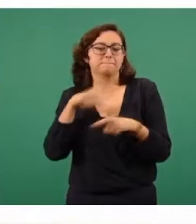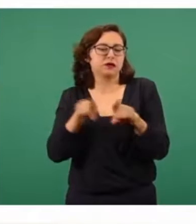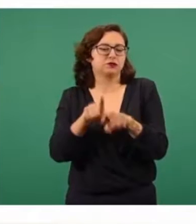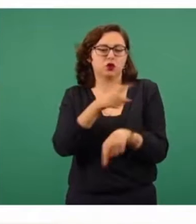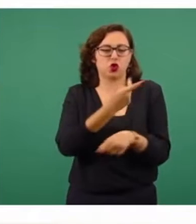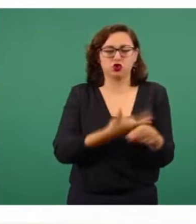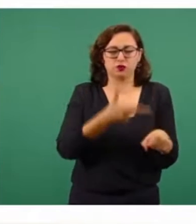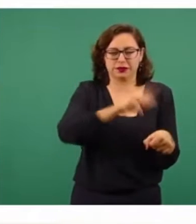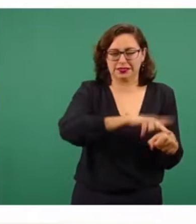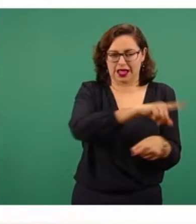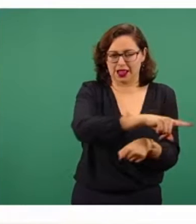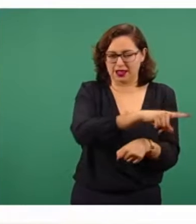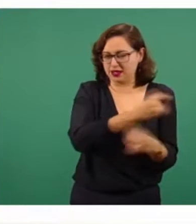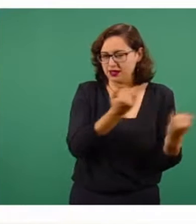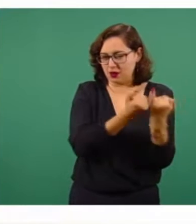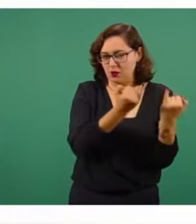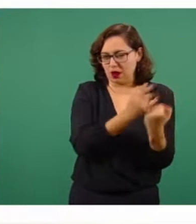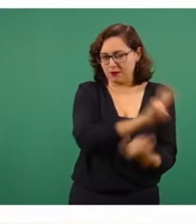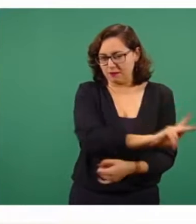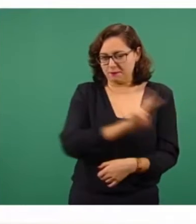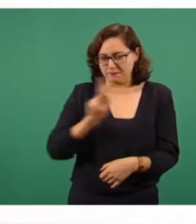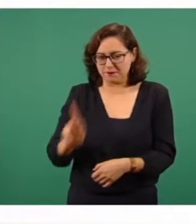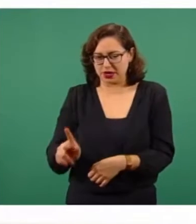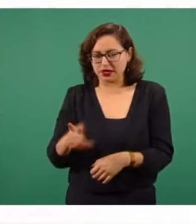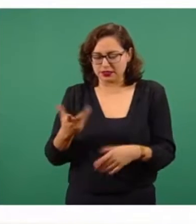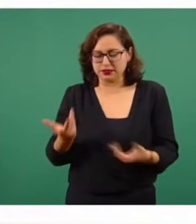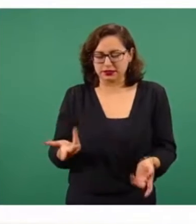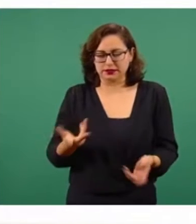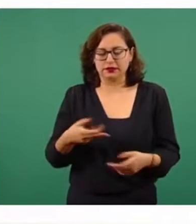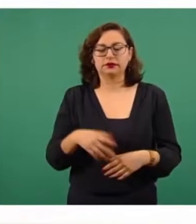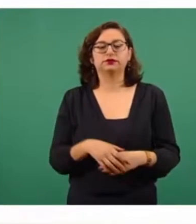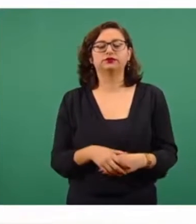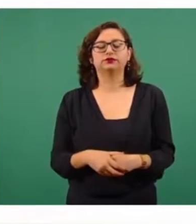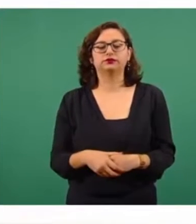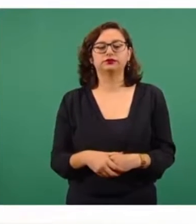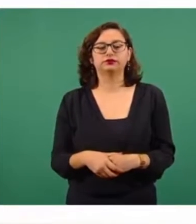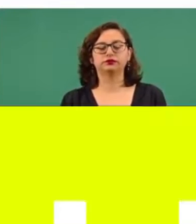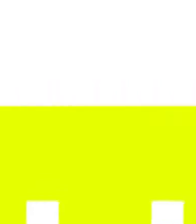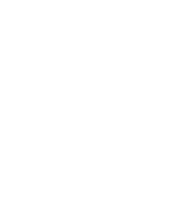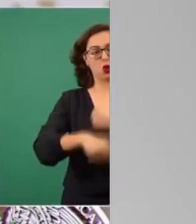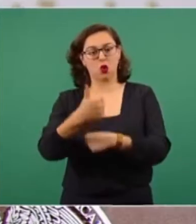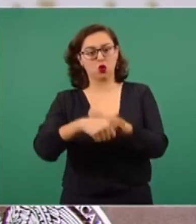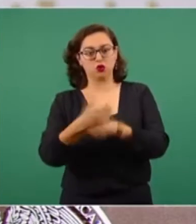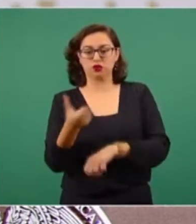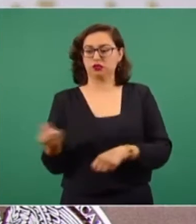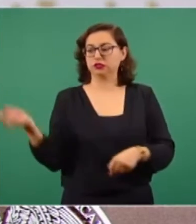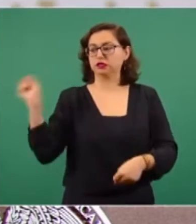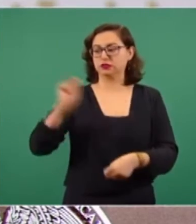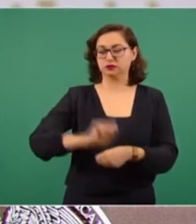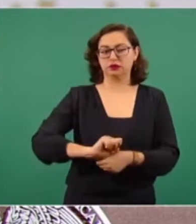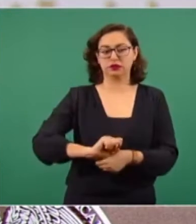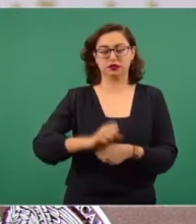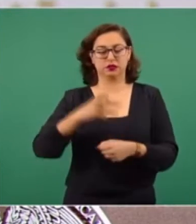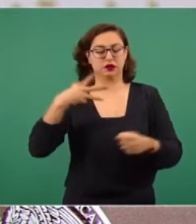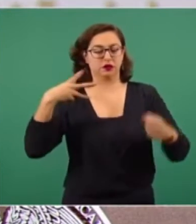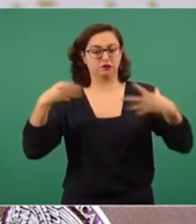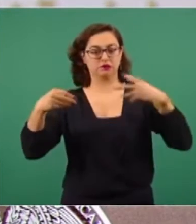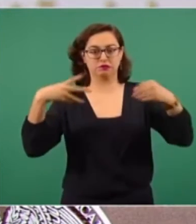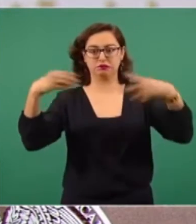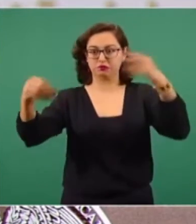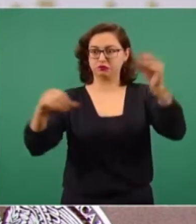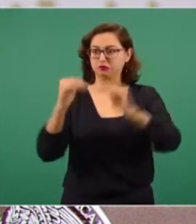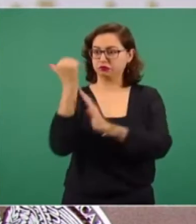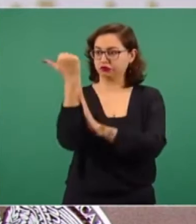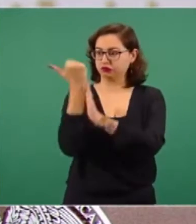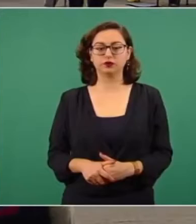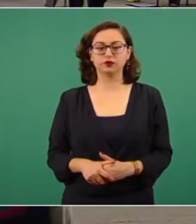personal de salud, quienes están en la primera línea de trabajo de las unidades escolares. La vacunación a este sector comenzó en